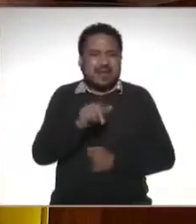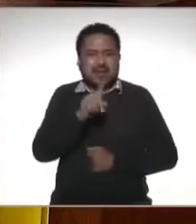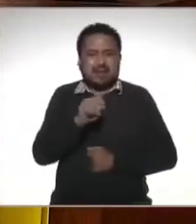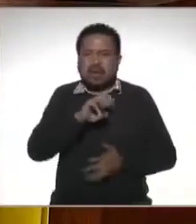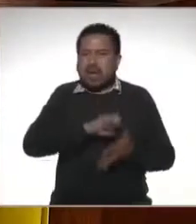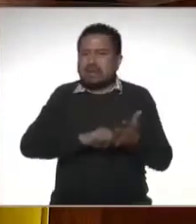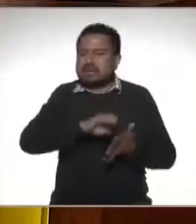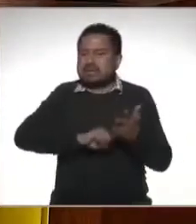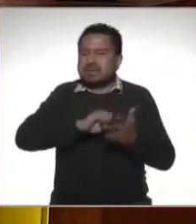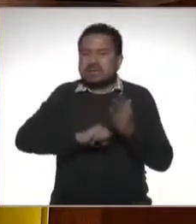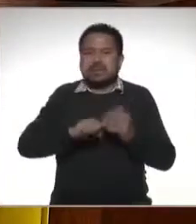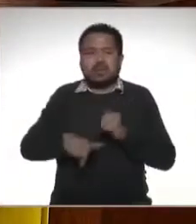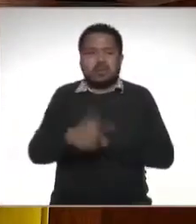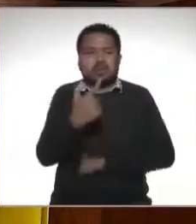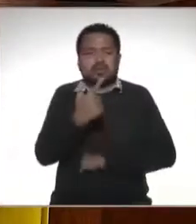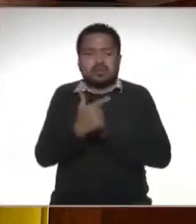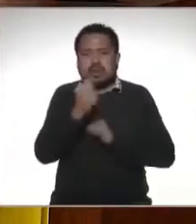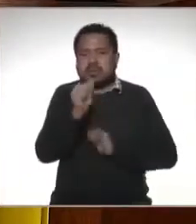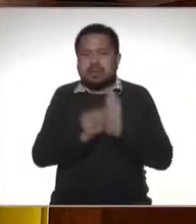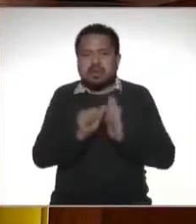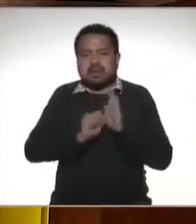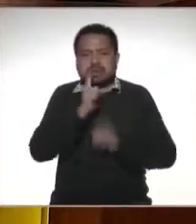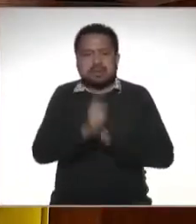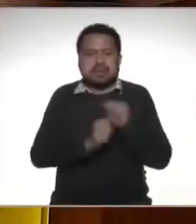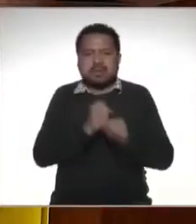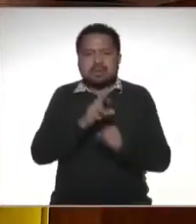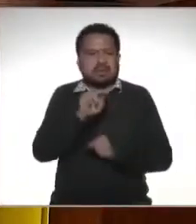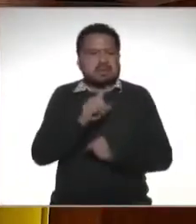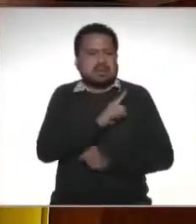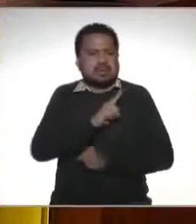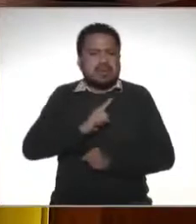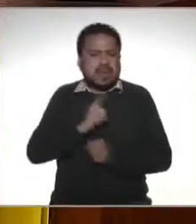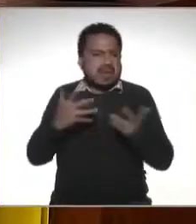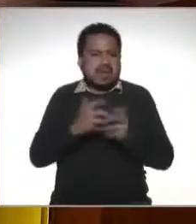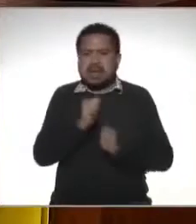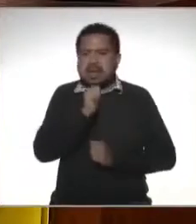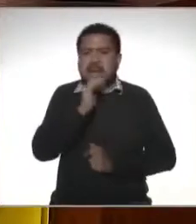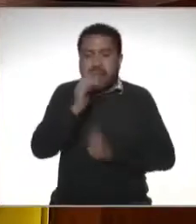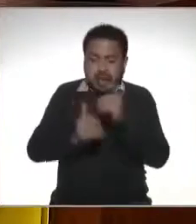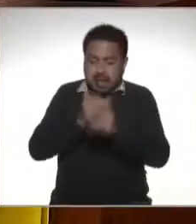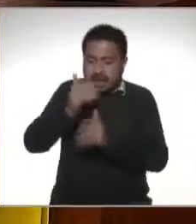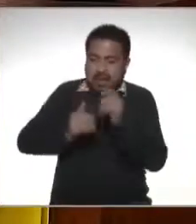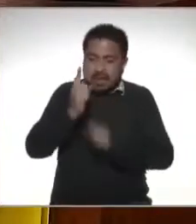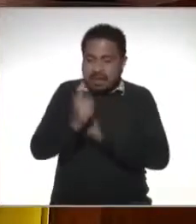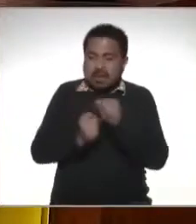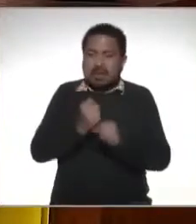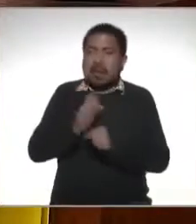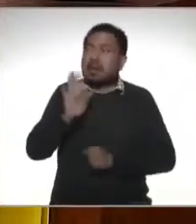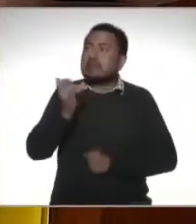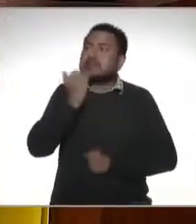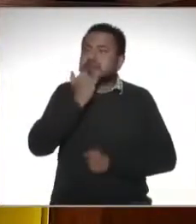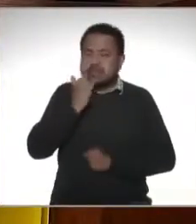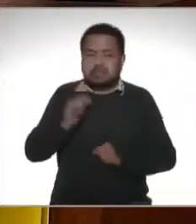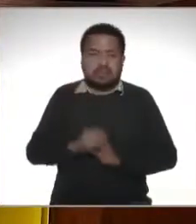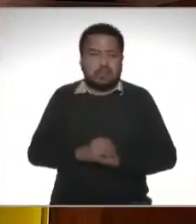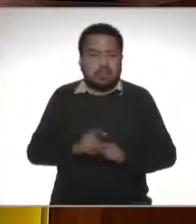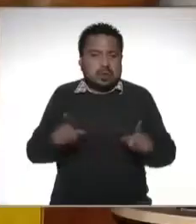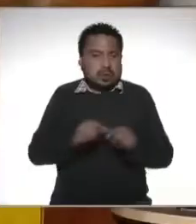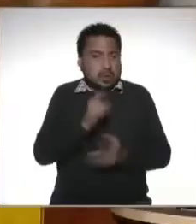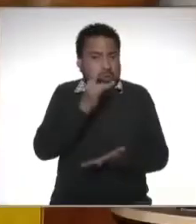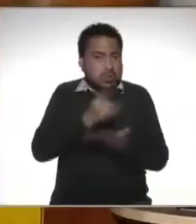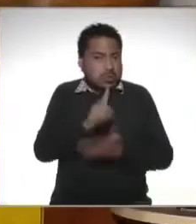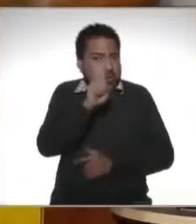durante los 12 meses del año no tienen que hacer absolutamente nada al final del año perdón con solo una